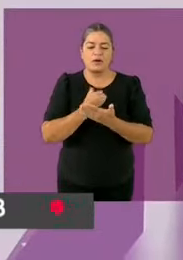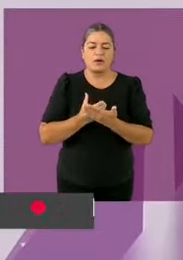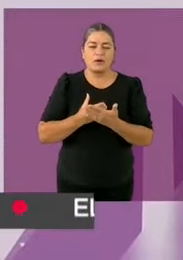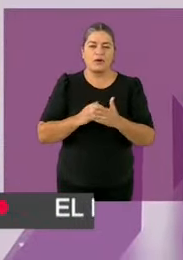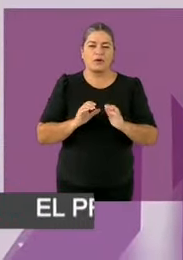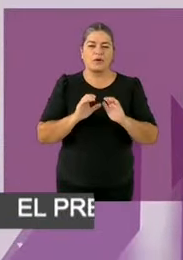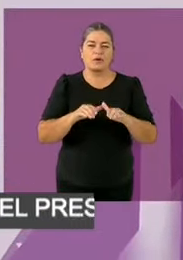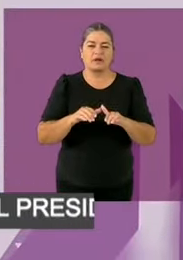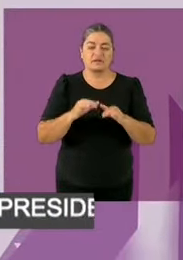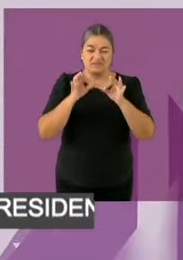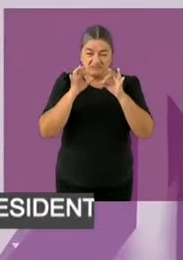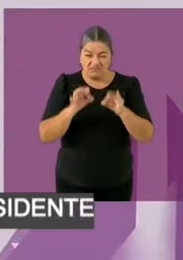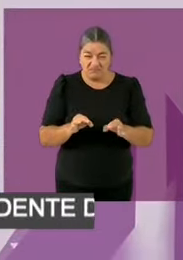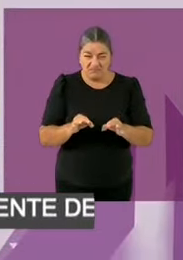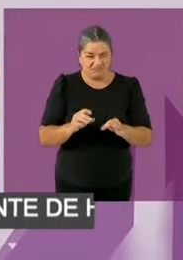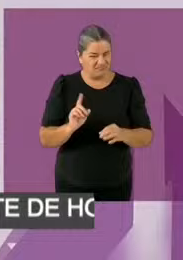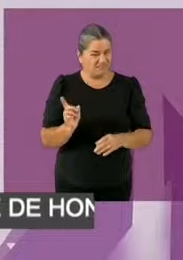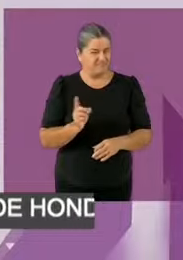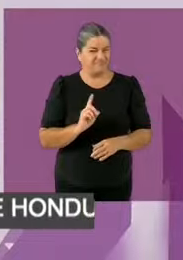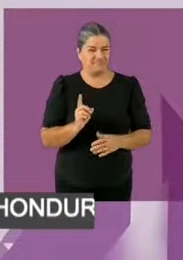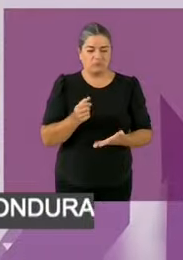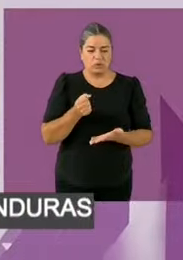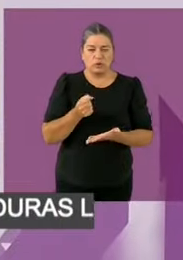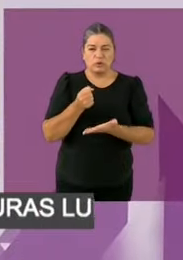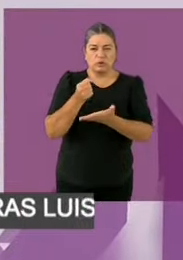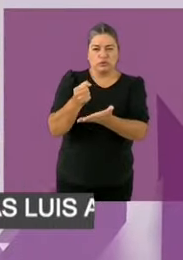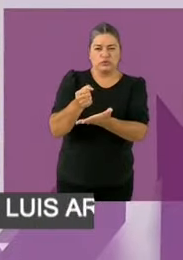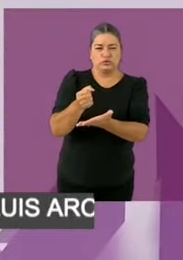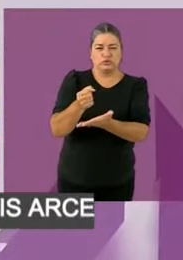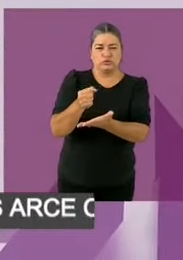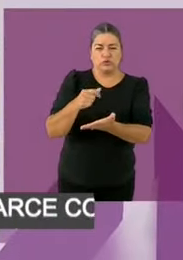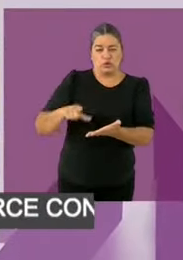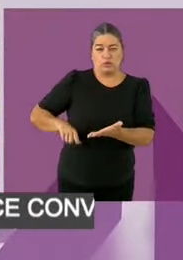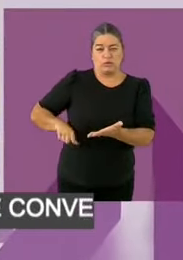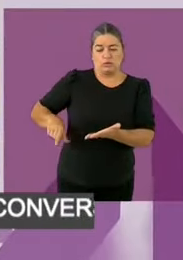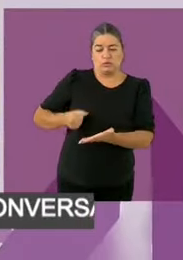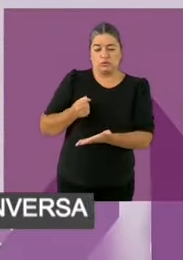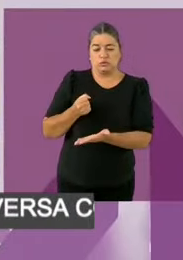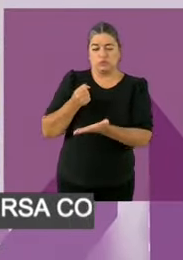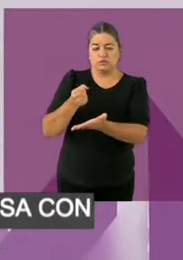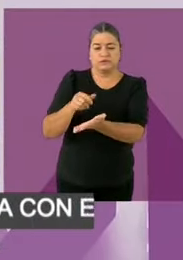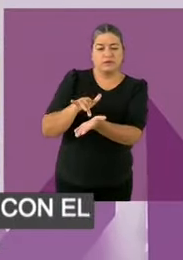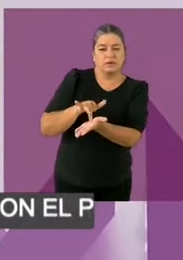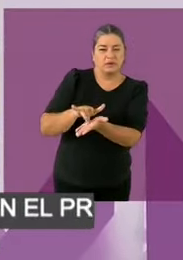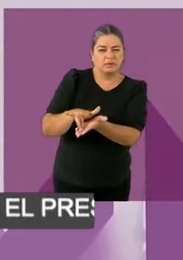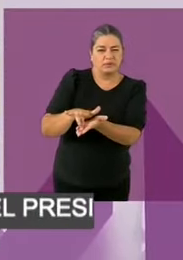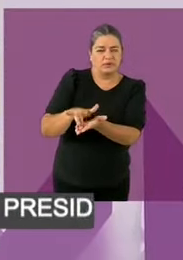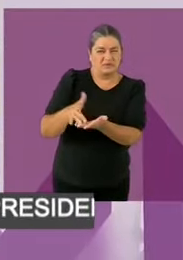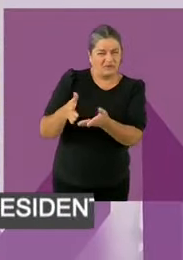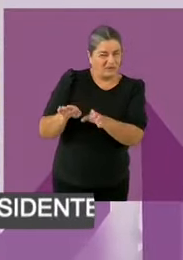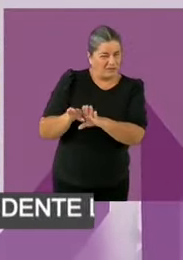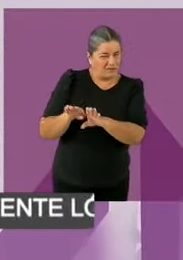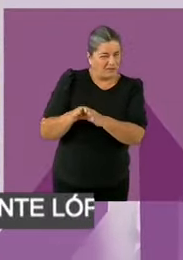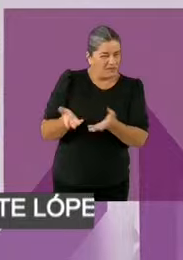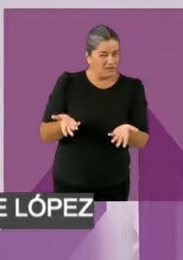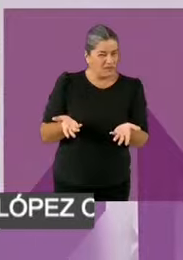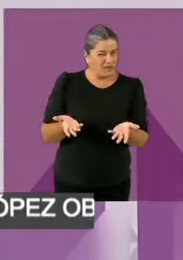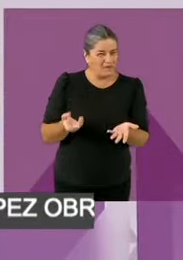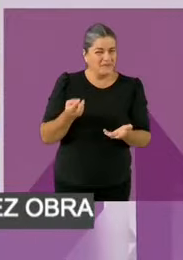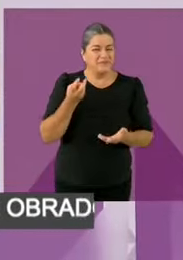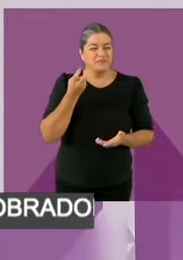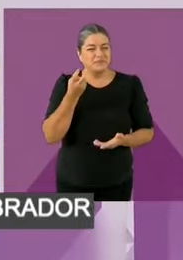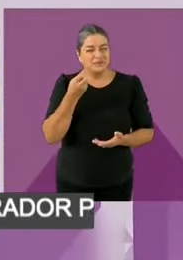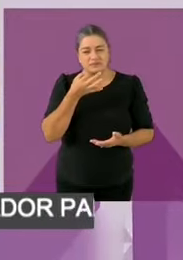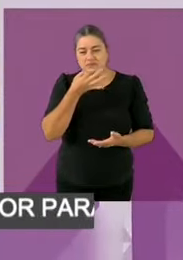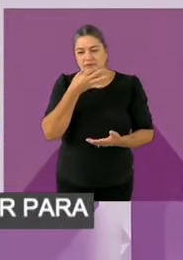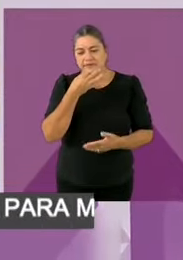permitidos. Los sobrecostos en medicinas se explican precisamente por este problema, por este mal financiamiento. Nosotros los vamos a